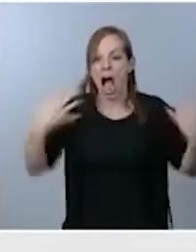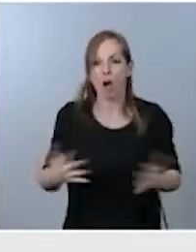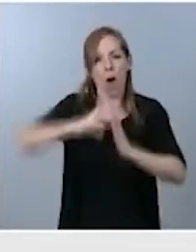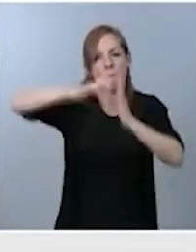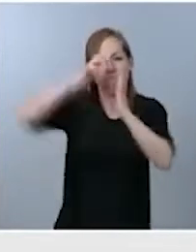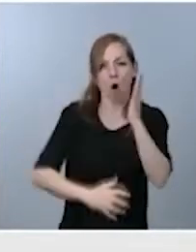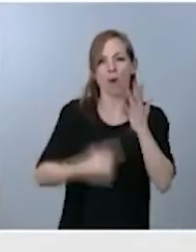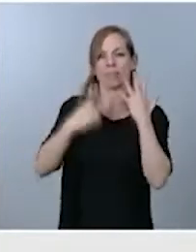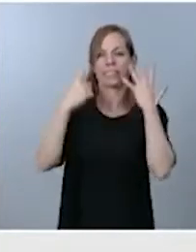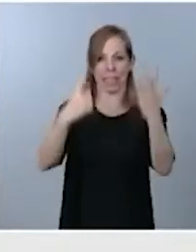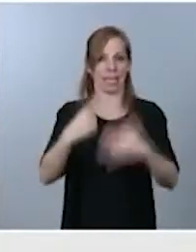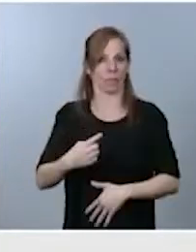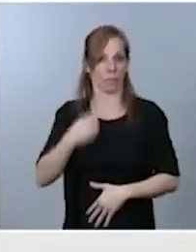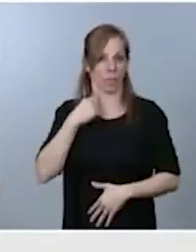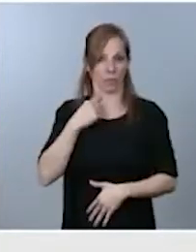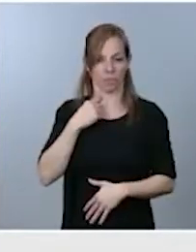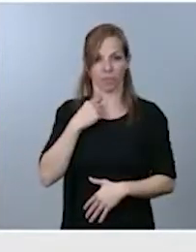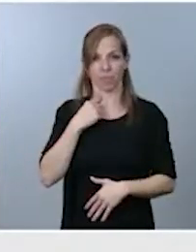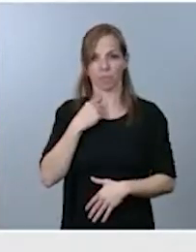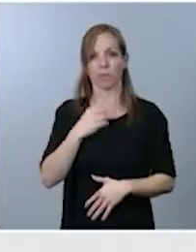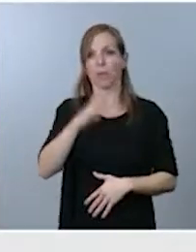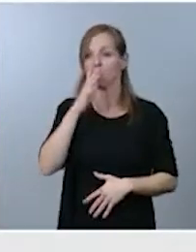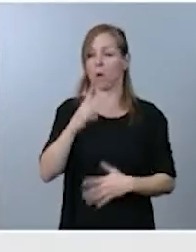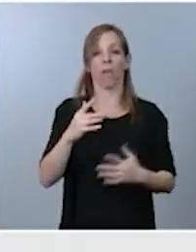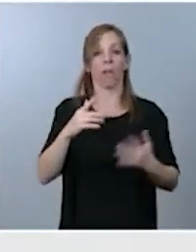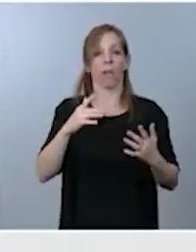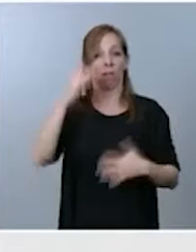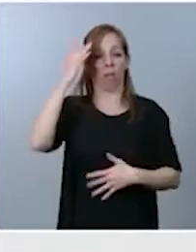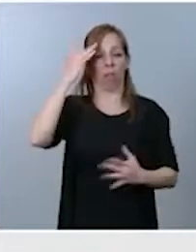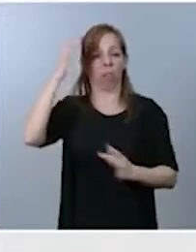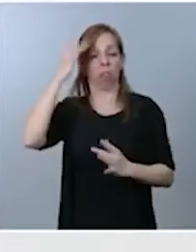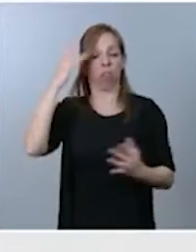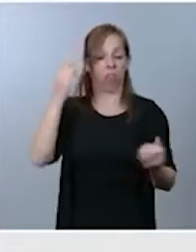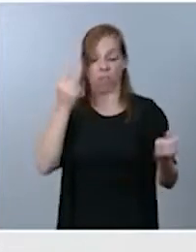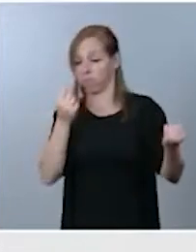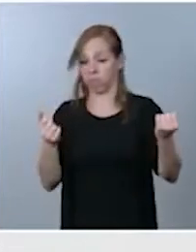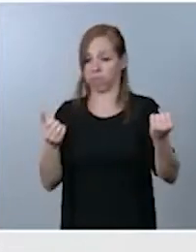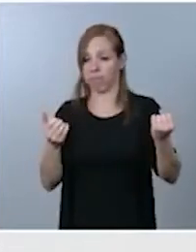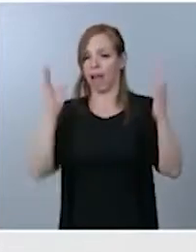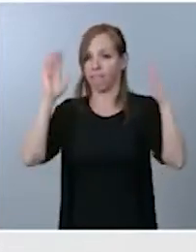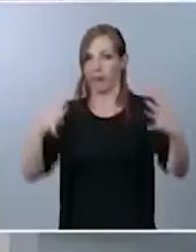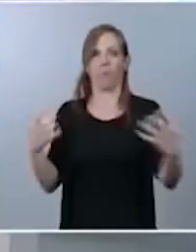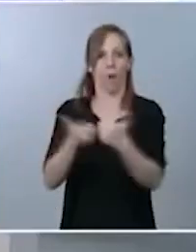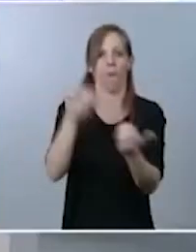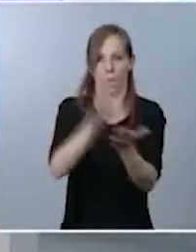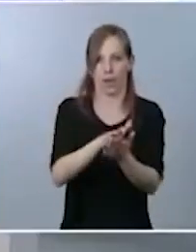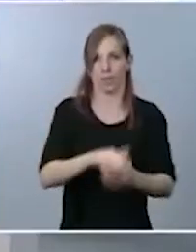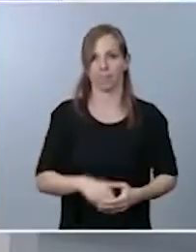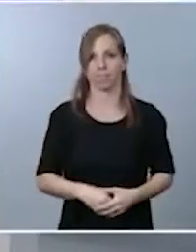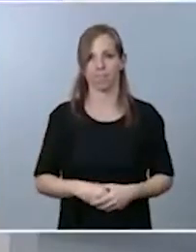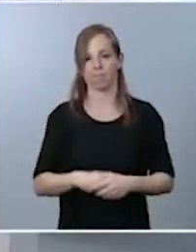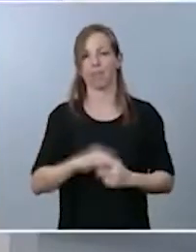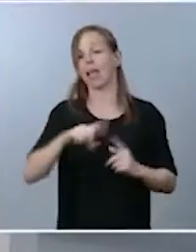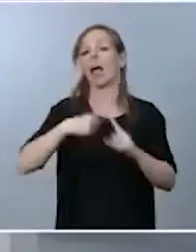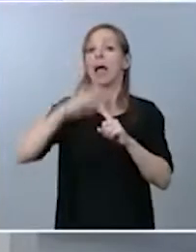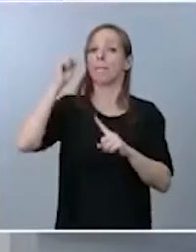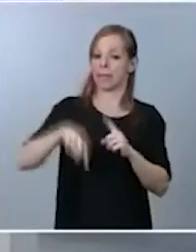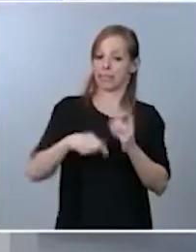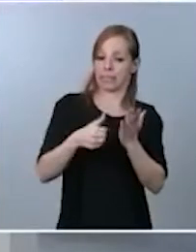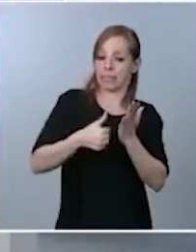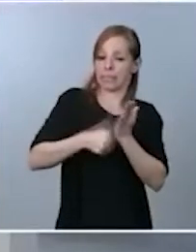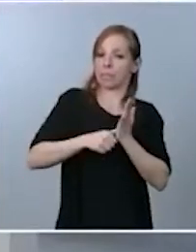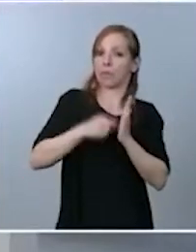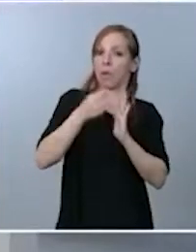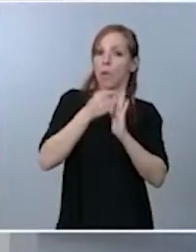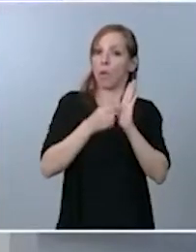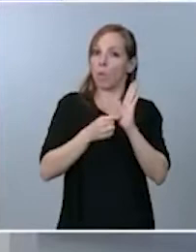la primera causa de accidentes mortales. Además, cuando se puso en marcha el permiso por puntos, no existían,